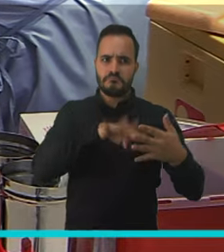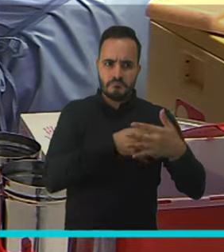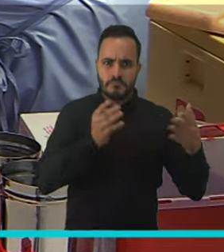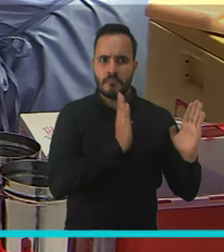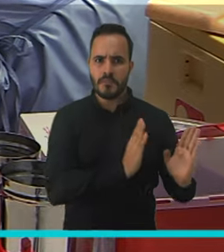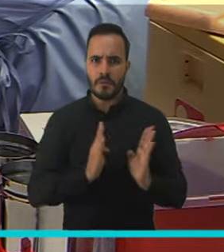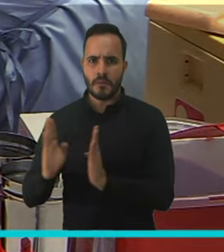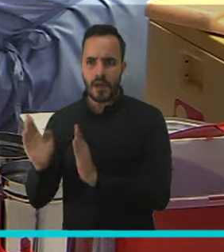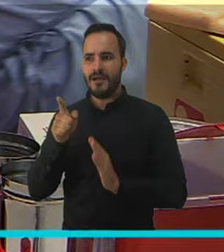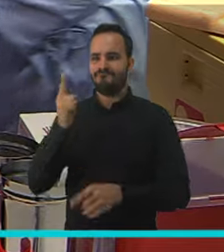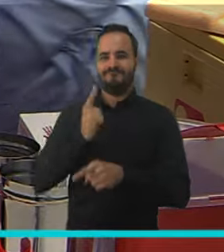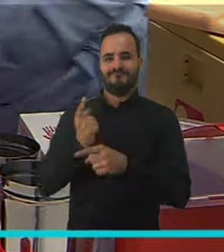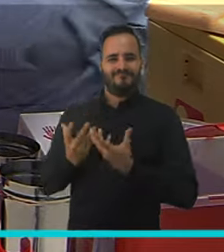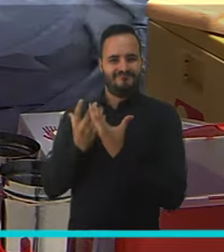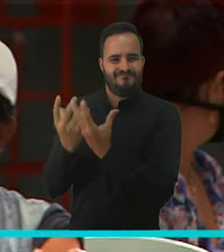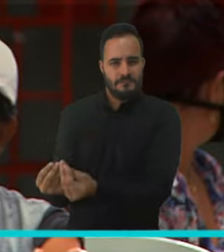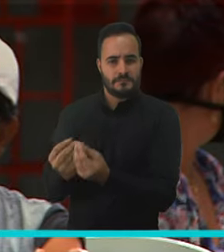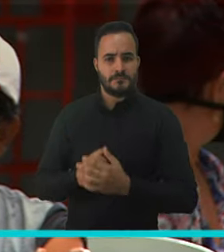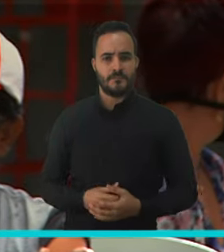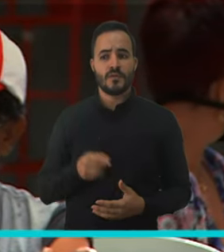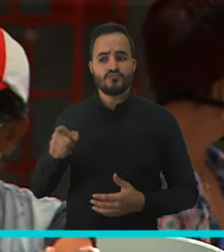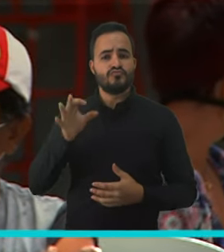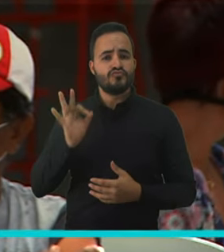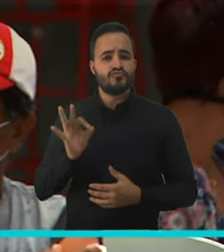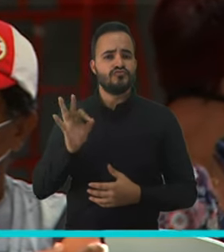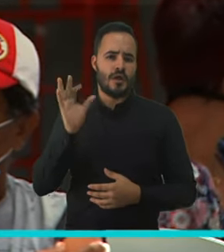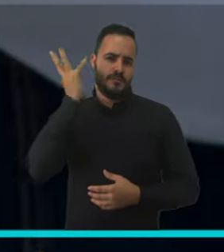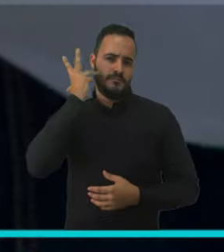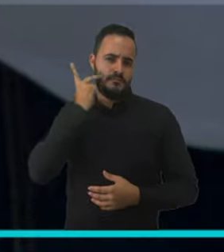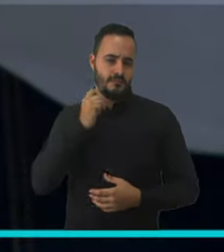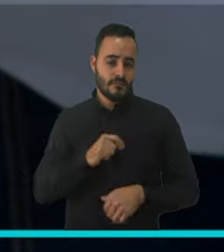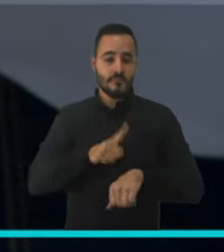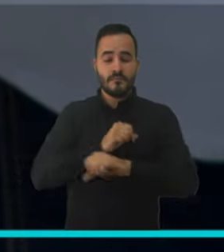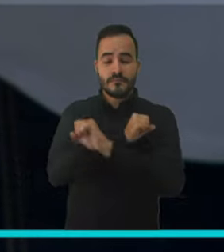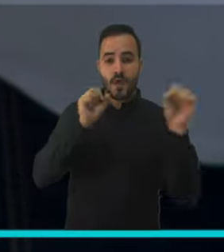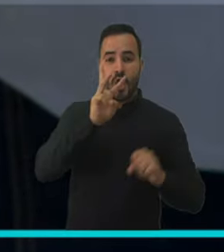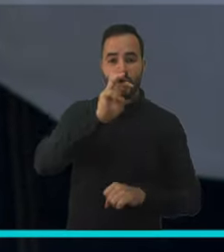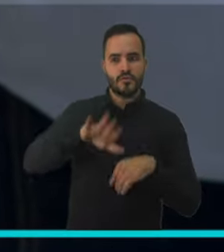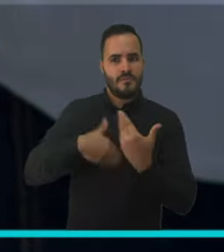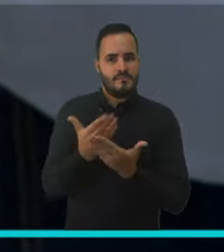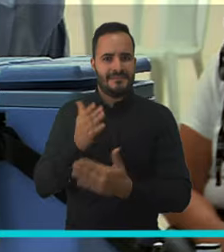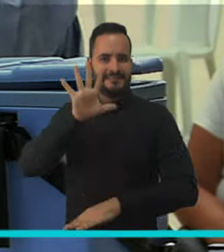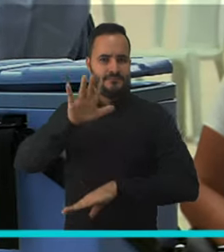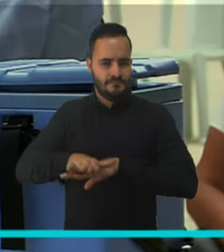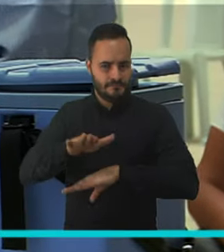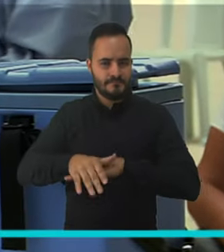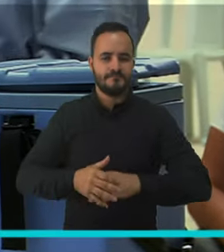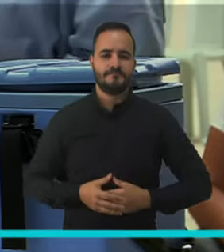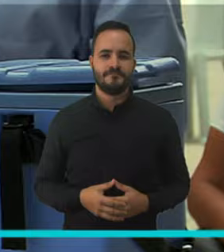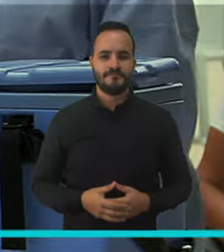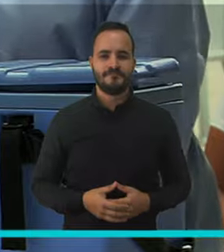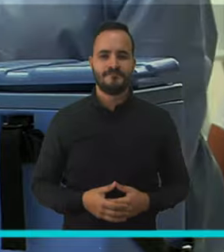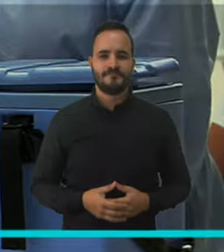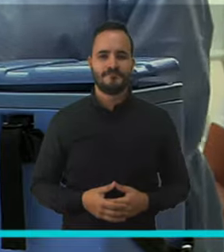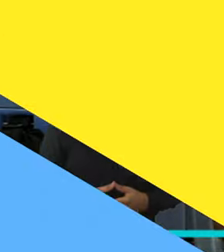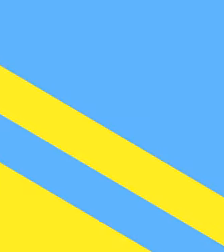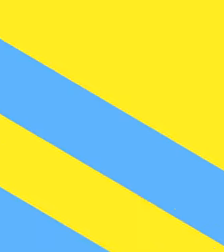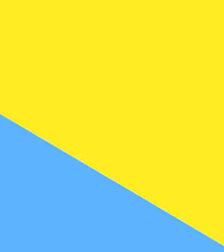de vacunación con la población priorizada. Este puesto opera todos los días, de 8 de la mañana a 5 de la tarde.